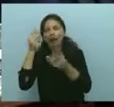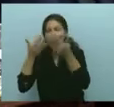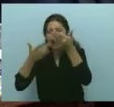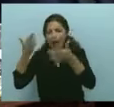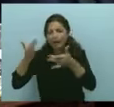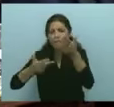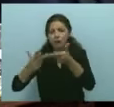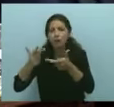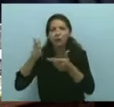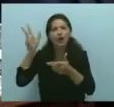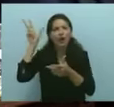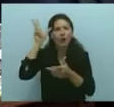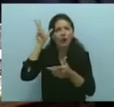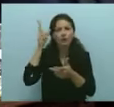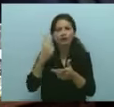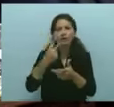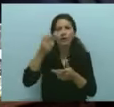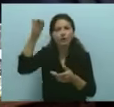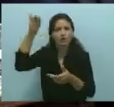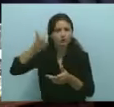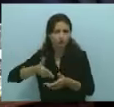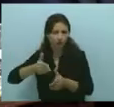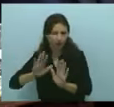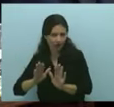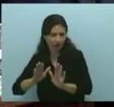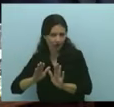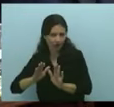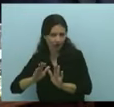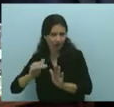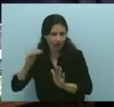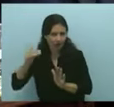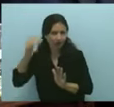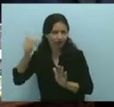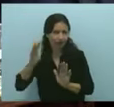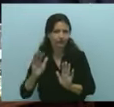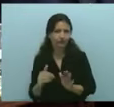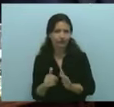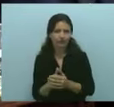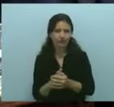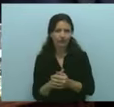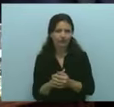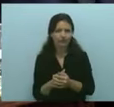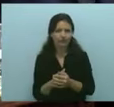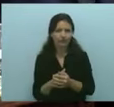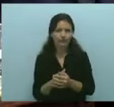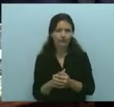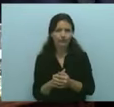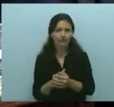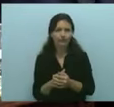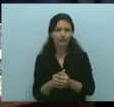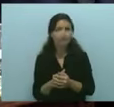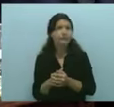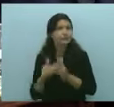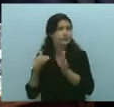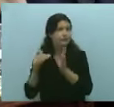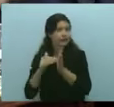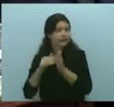un aporte del 18%, el 82 es el 82 del 82. Y para